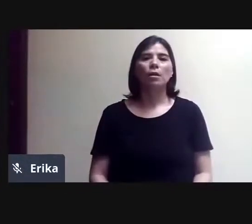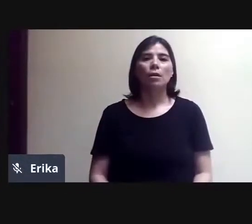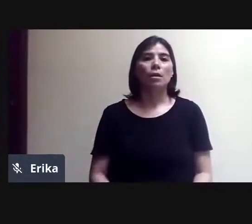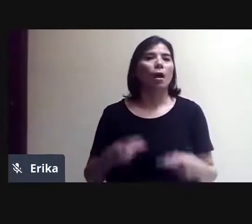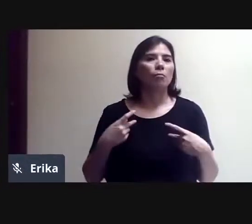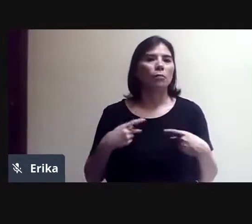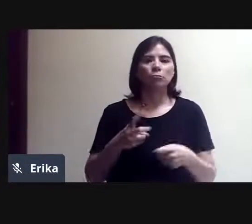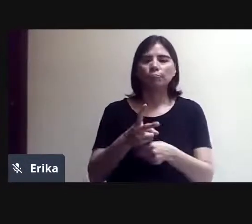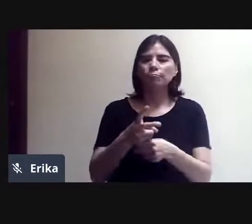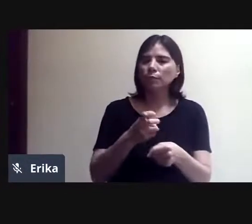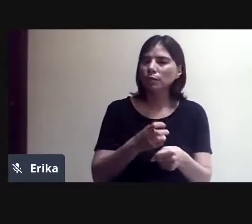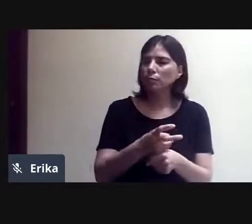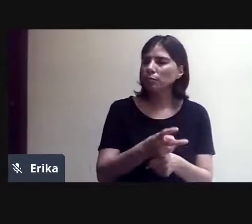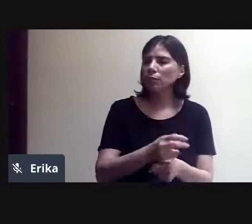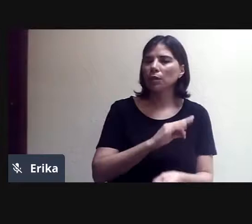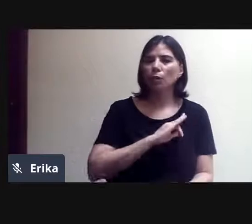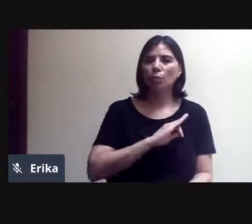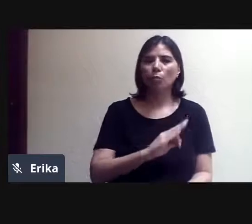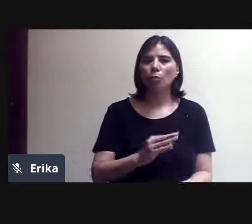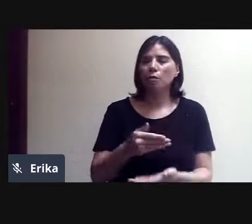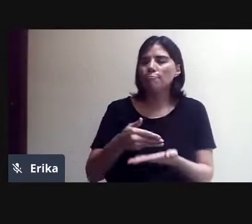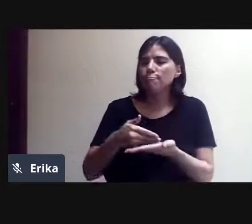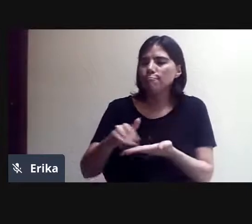quien puede eliminar a los demás.